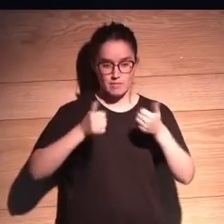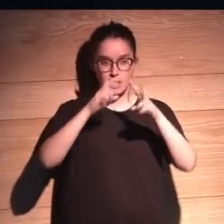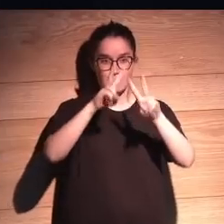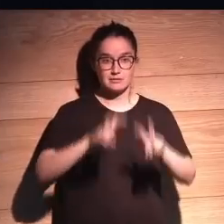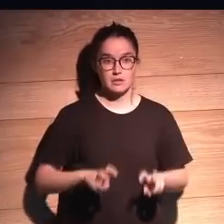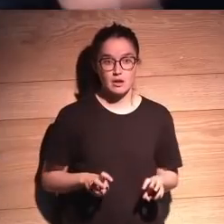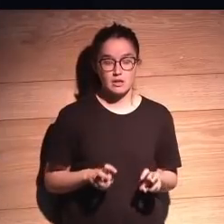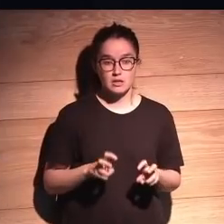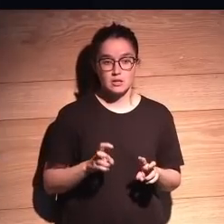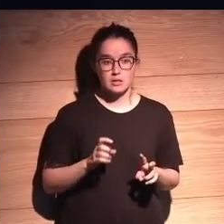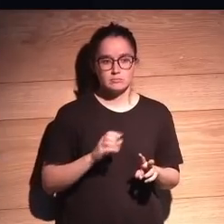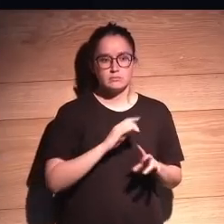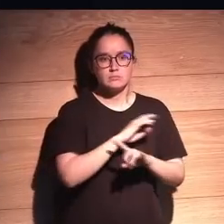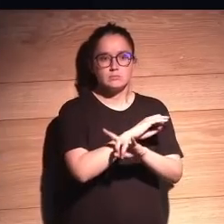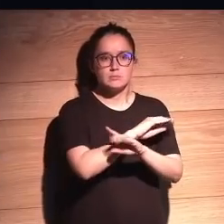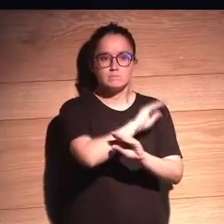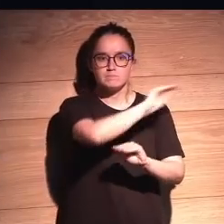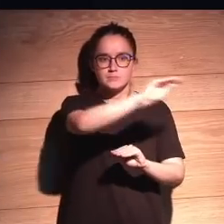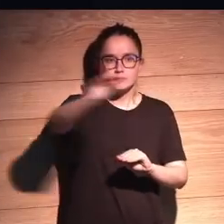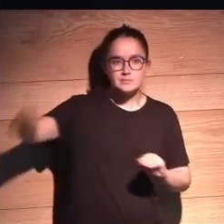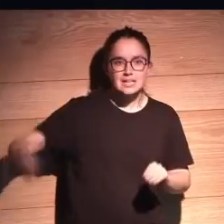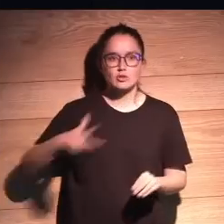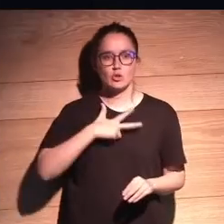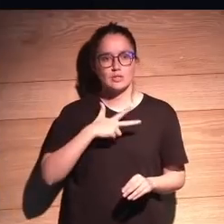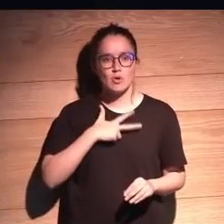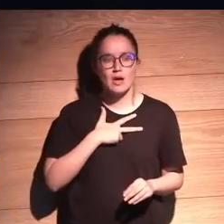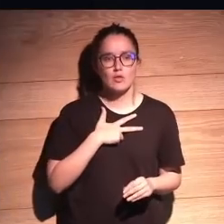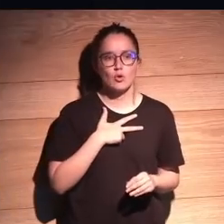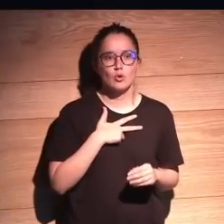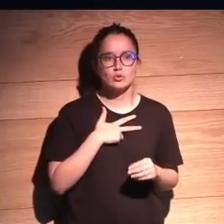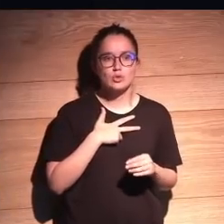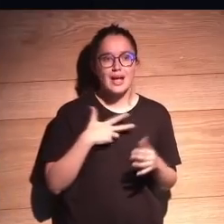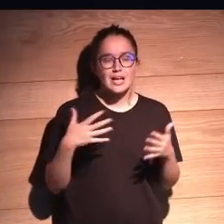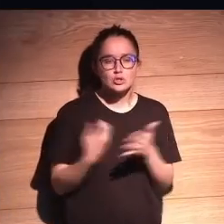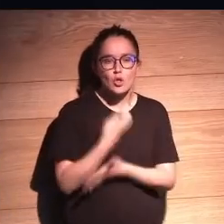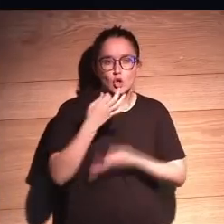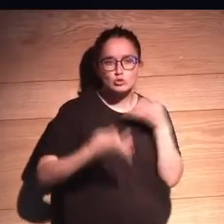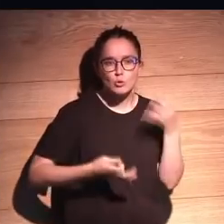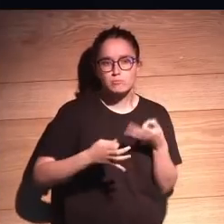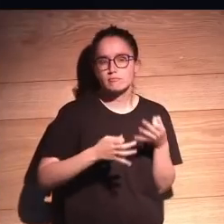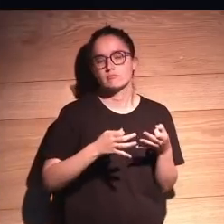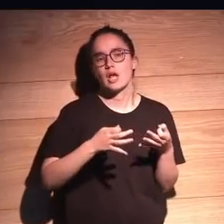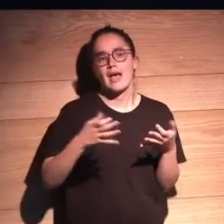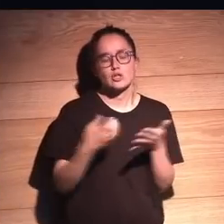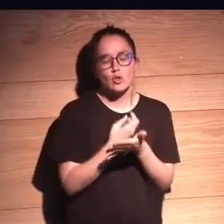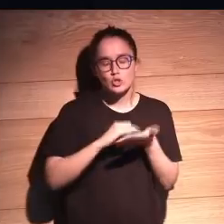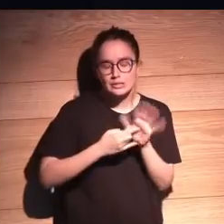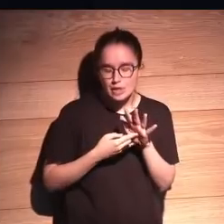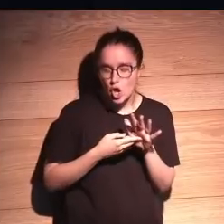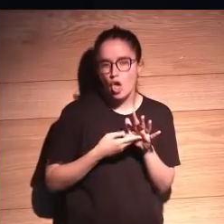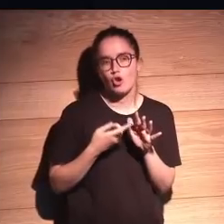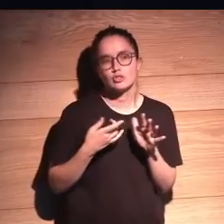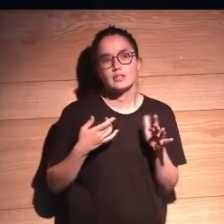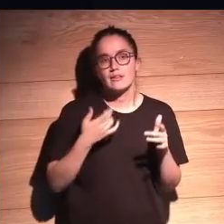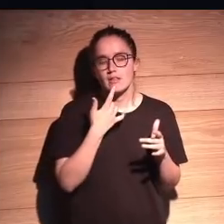investigar, llamar a todas las partes, a todos los abogados que hayan en la sala, todos los juristas, a todos los tecnólogos.